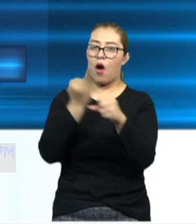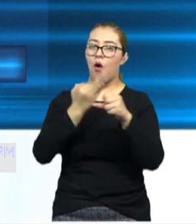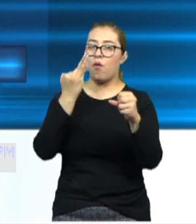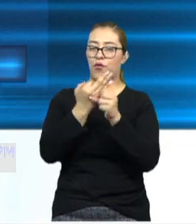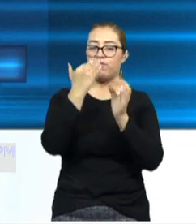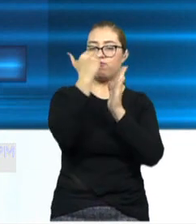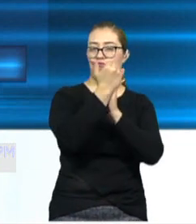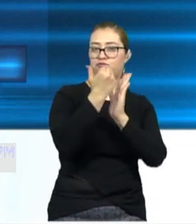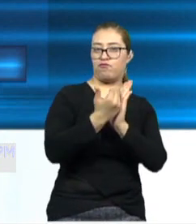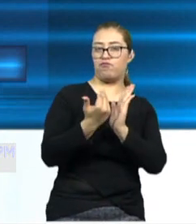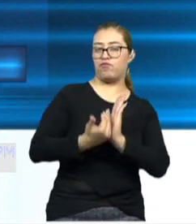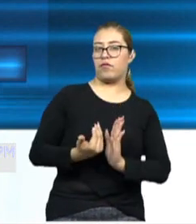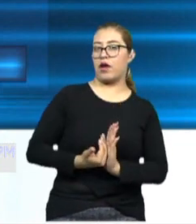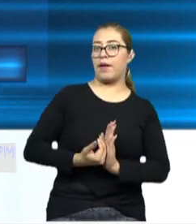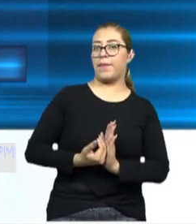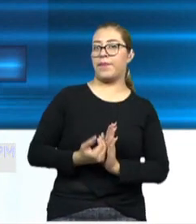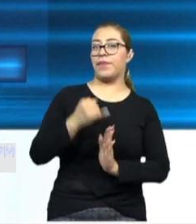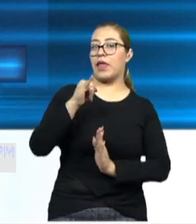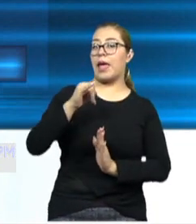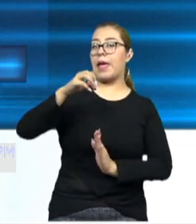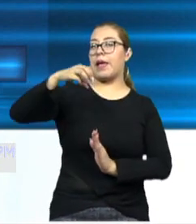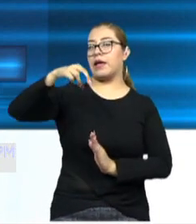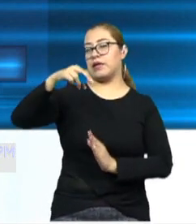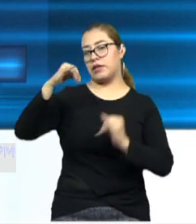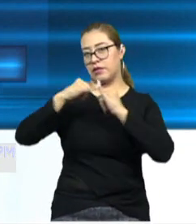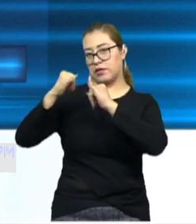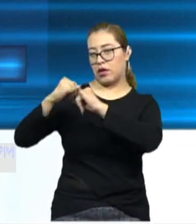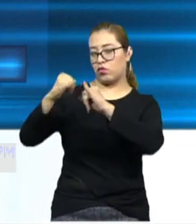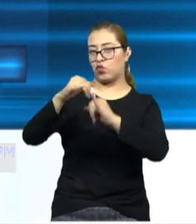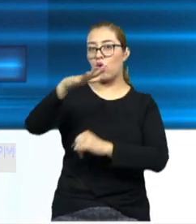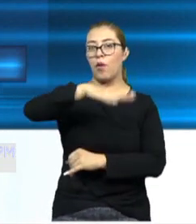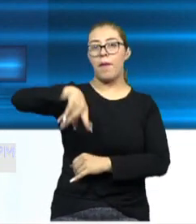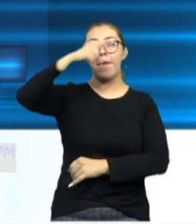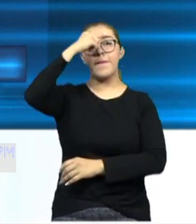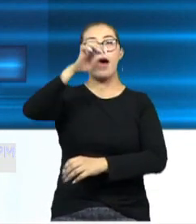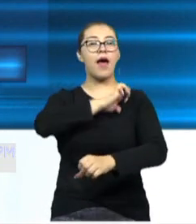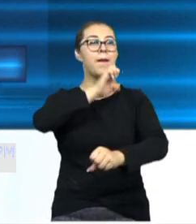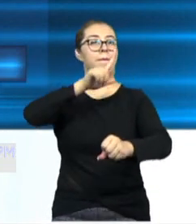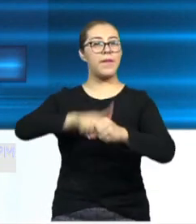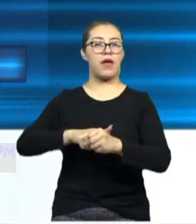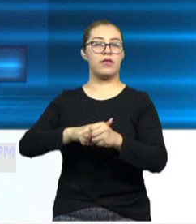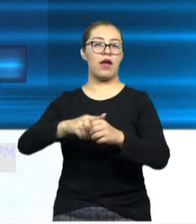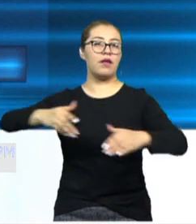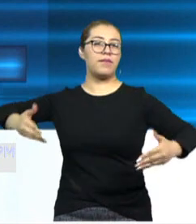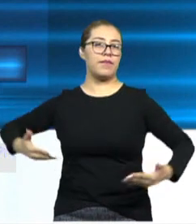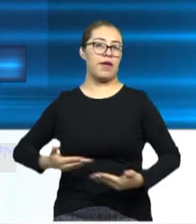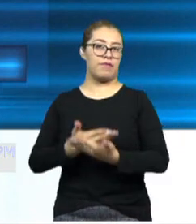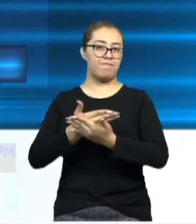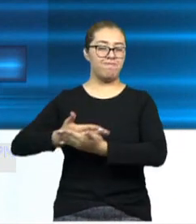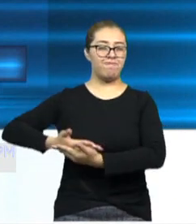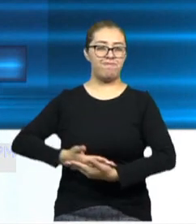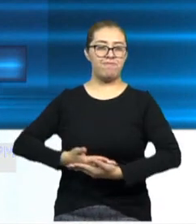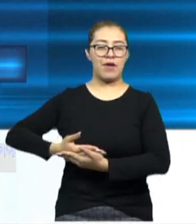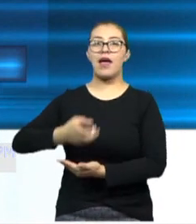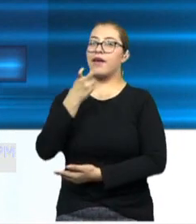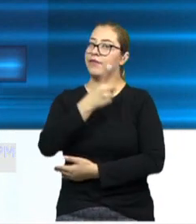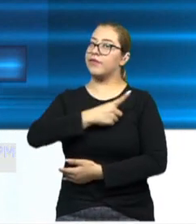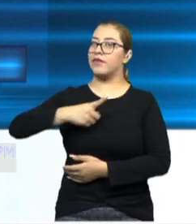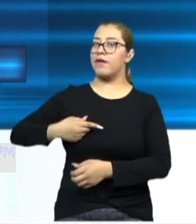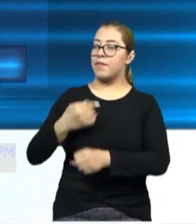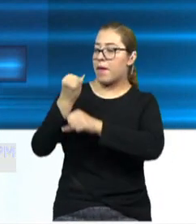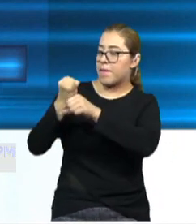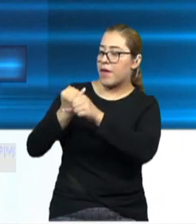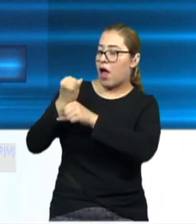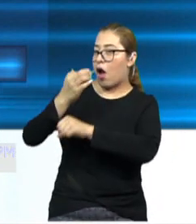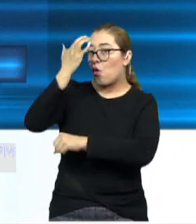del Instituto Nacional de Perinatología que menciona esta situación y es así como hay que investigar. Tenemos que